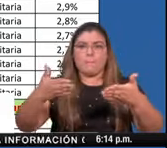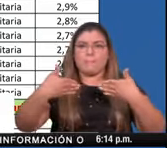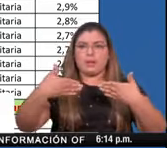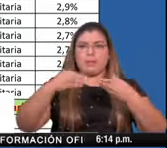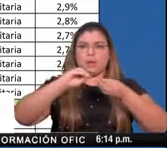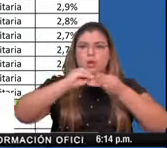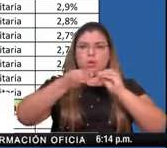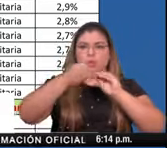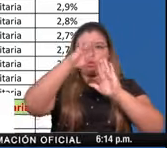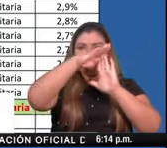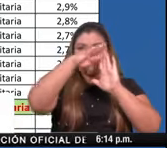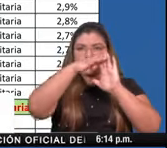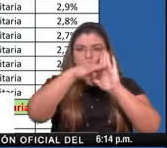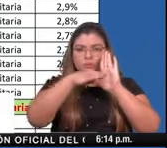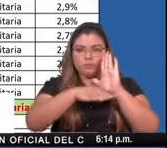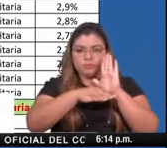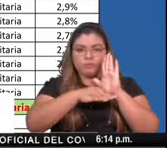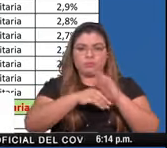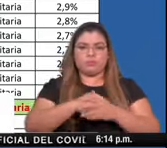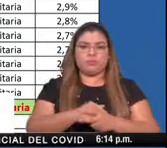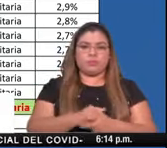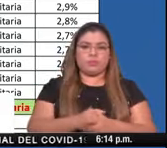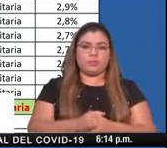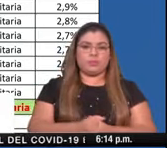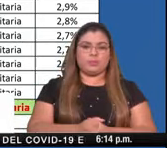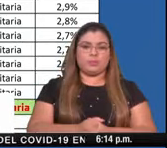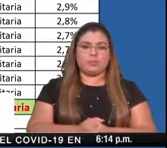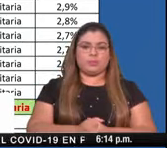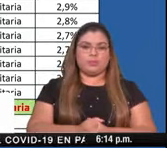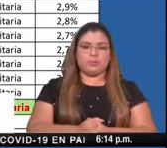tercer lugar, de abajo hacia arriba,